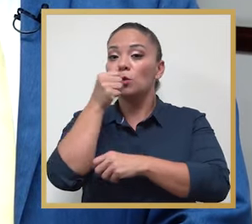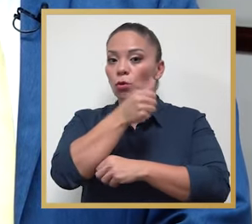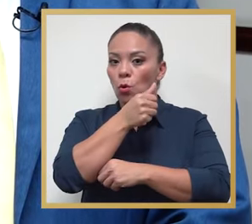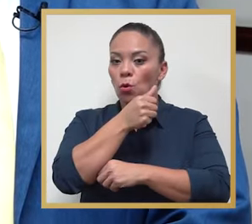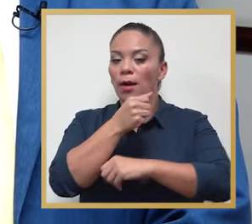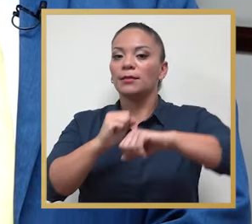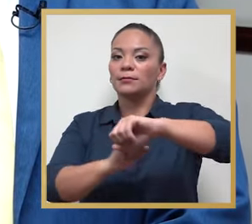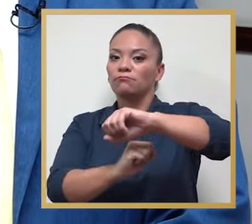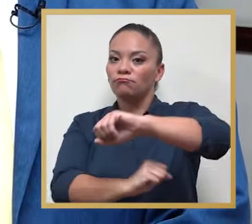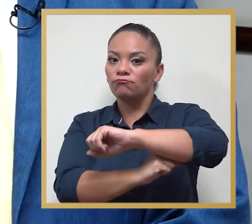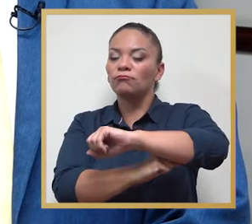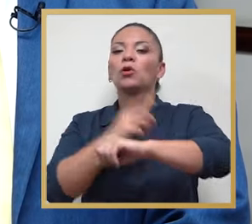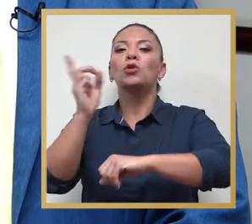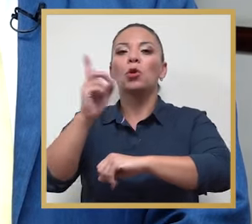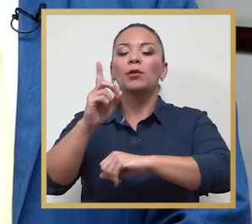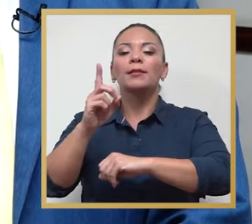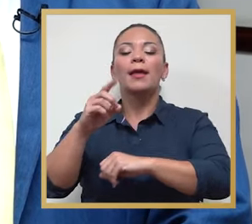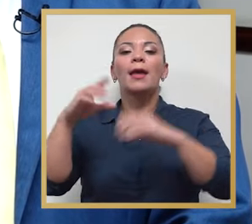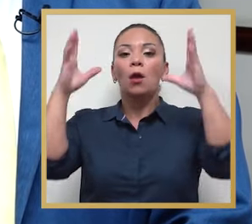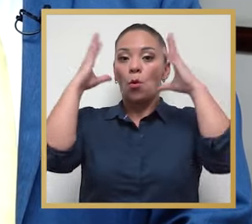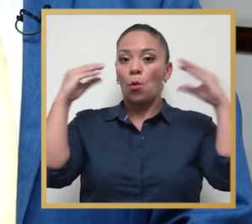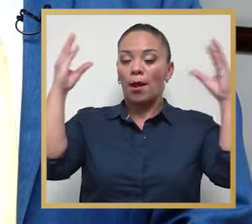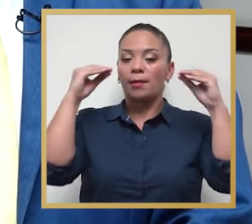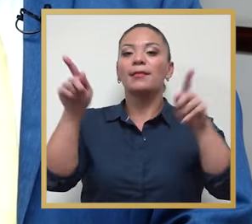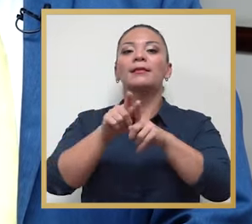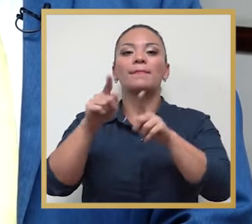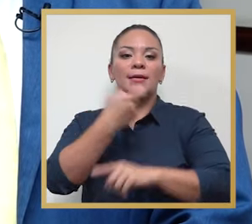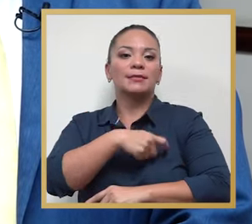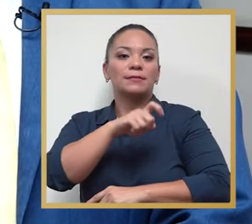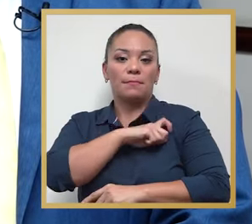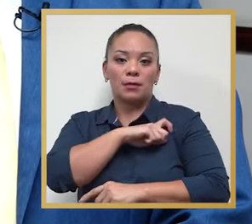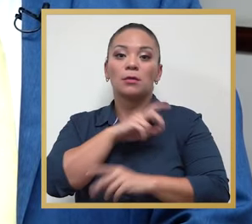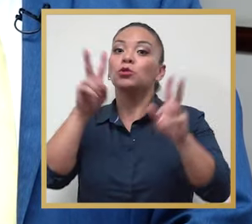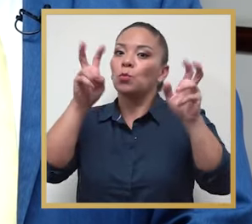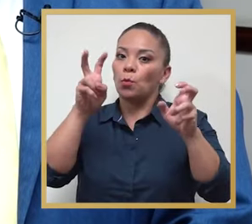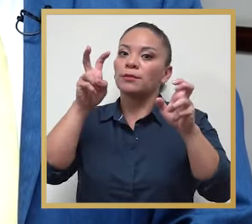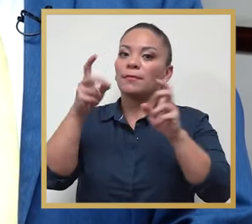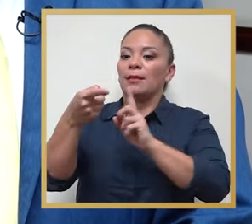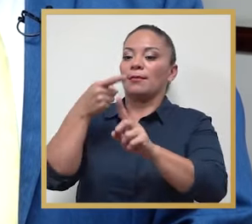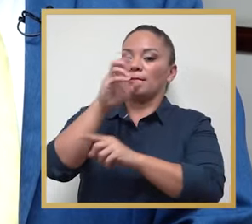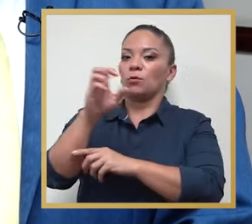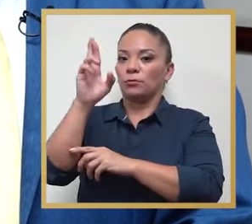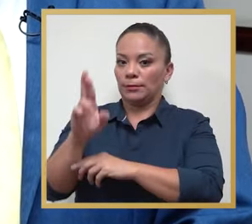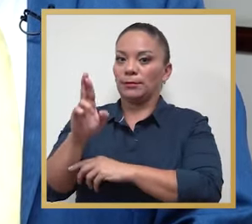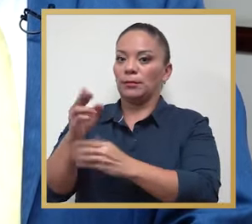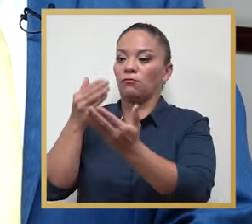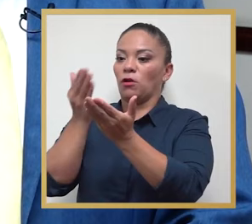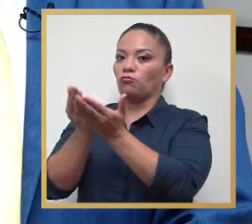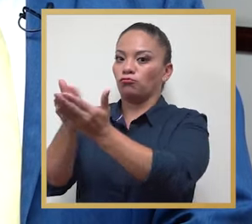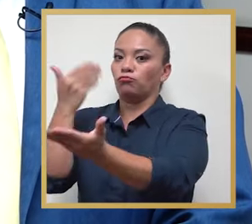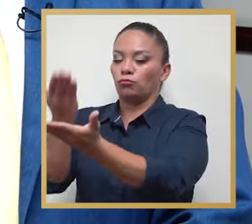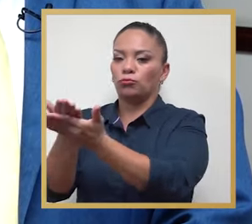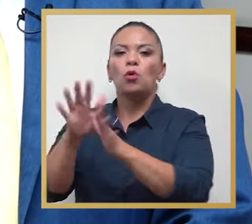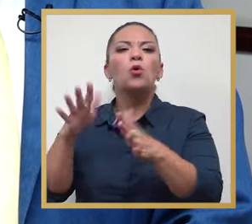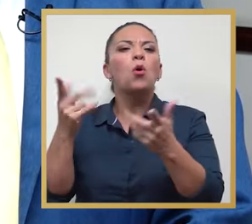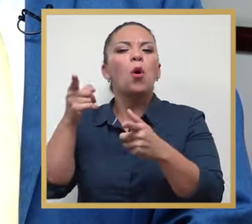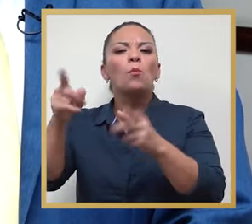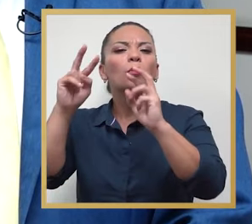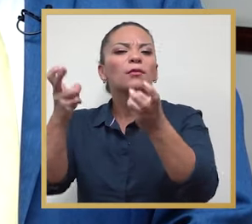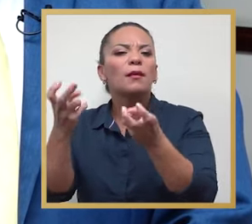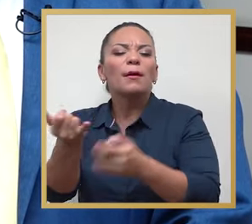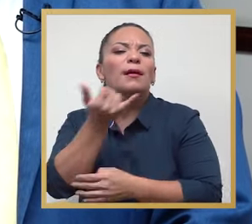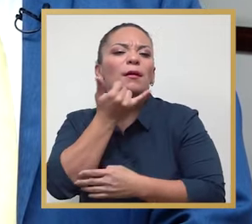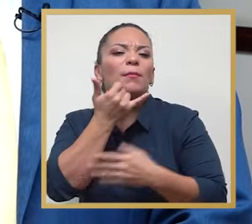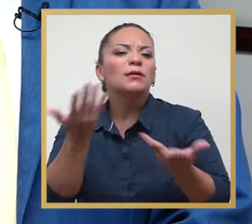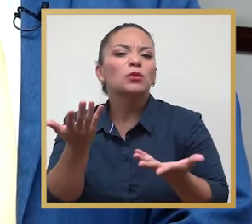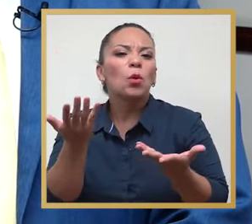en puertos de Países Bajos y España, que al parecer provenían de Costa Rica. ¿Cómo avanza la investigación en este tema y qué pasó